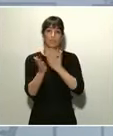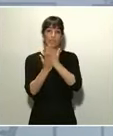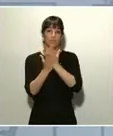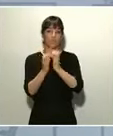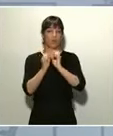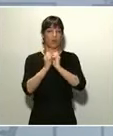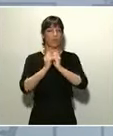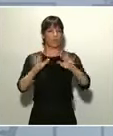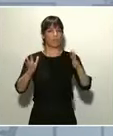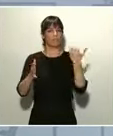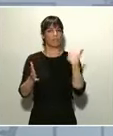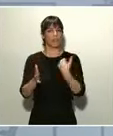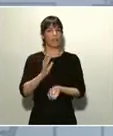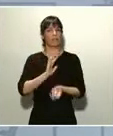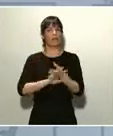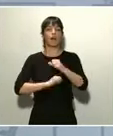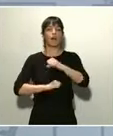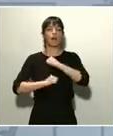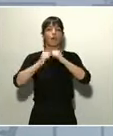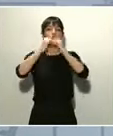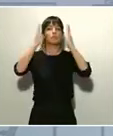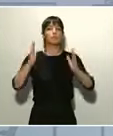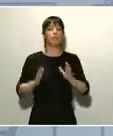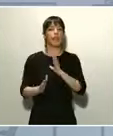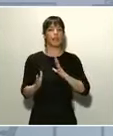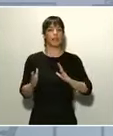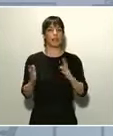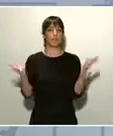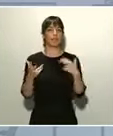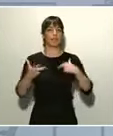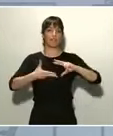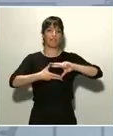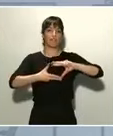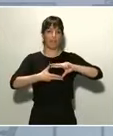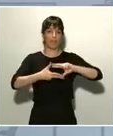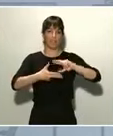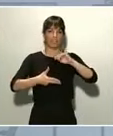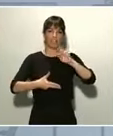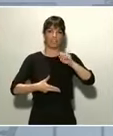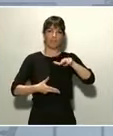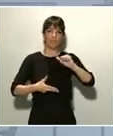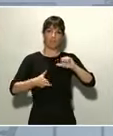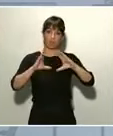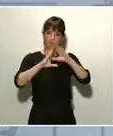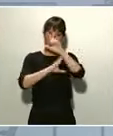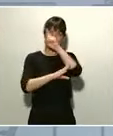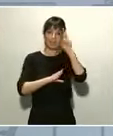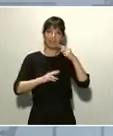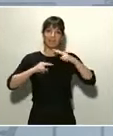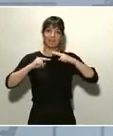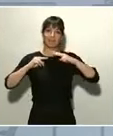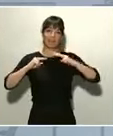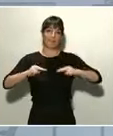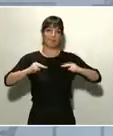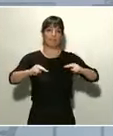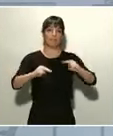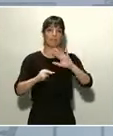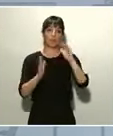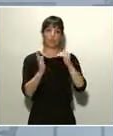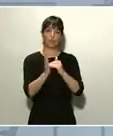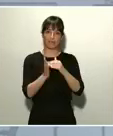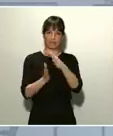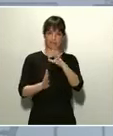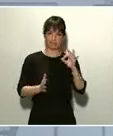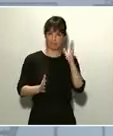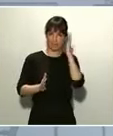de un hospital de emergencia en IFEMA, en la Comunidad de Madrid, con 5.500 camas. Y también les anuncio que las